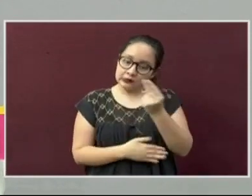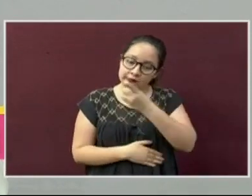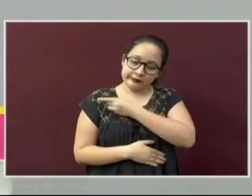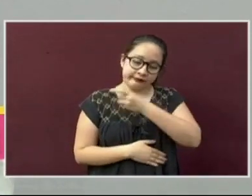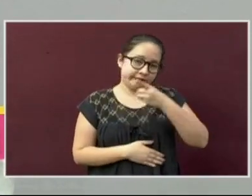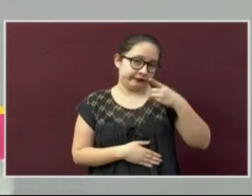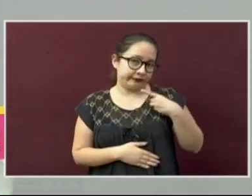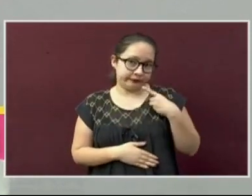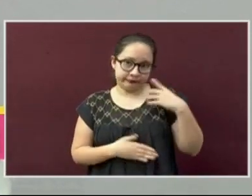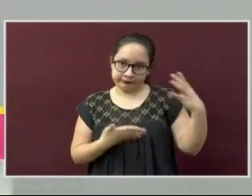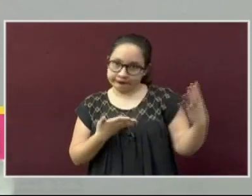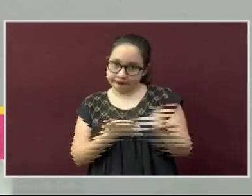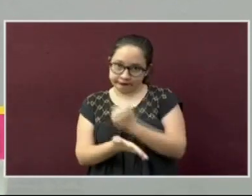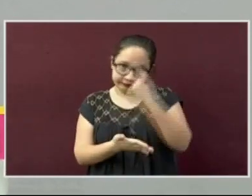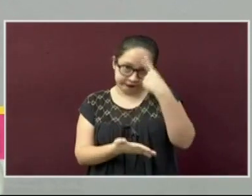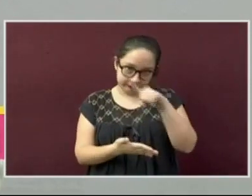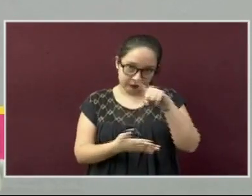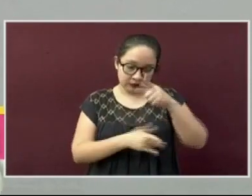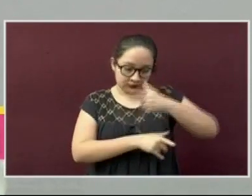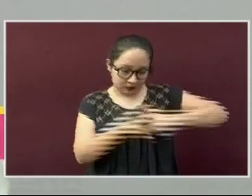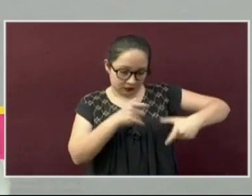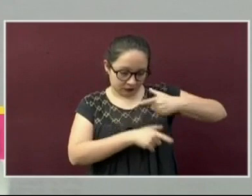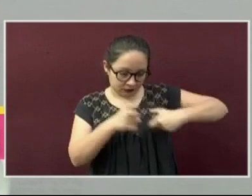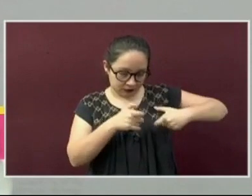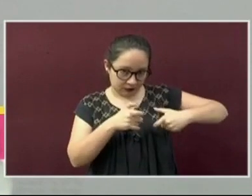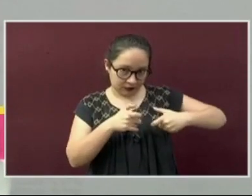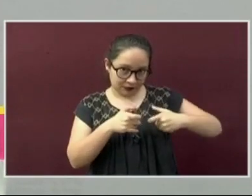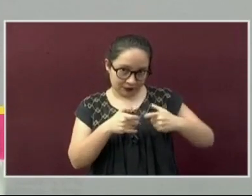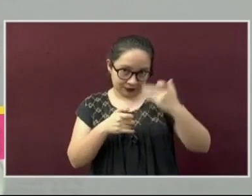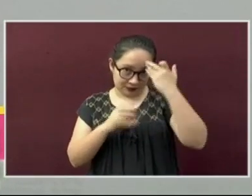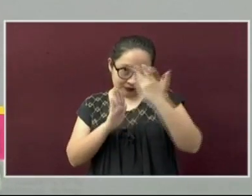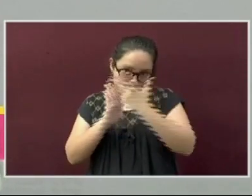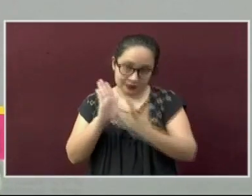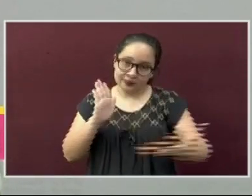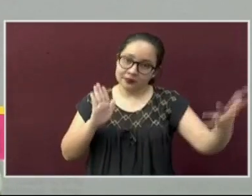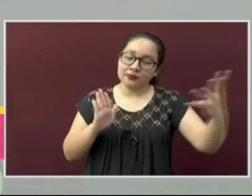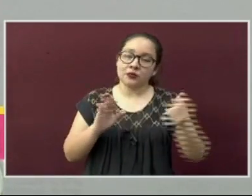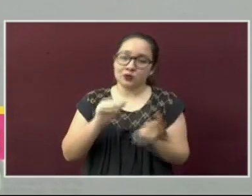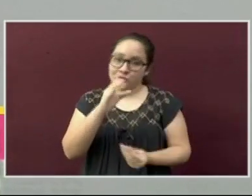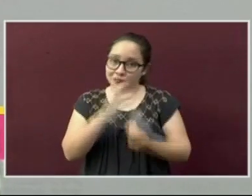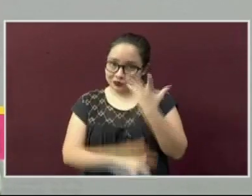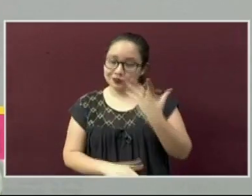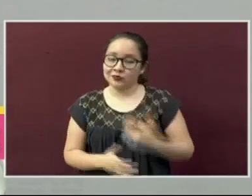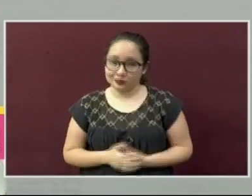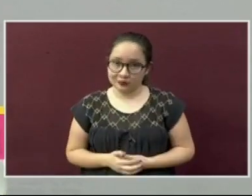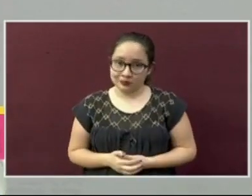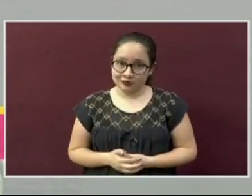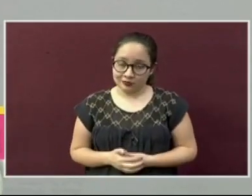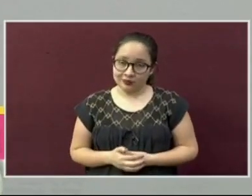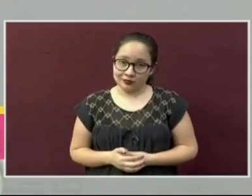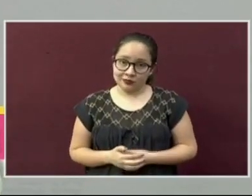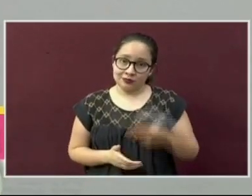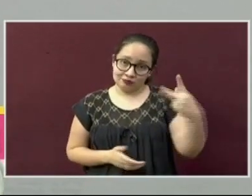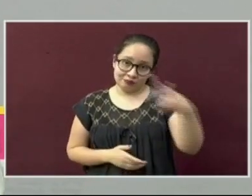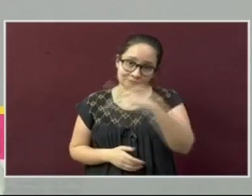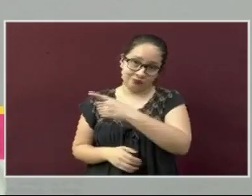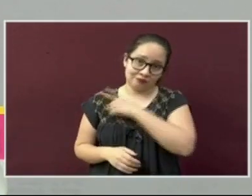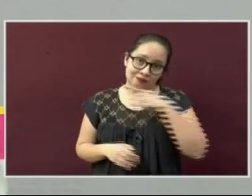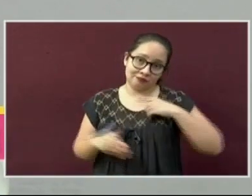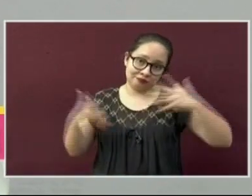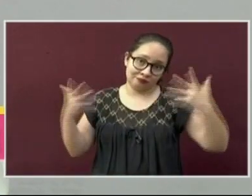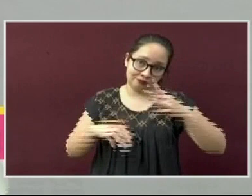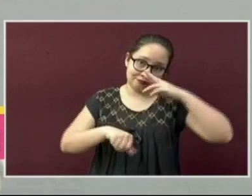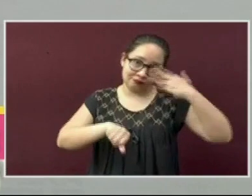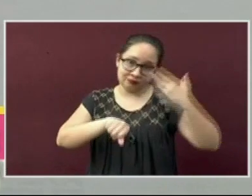de las actividades económicas en la nueva normalidad, así como el cumplimiento de cada una de las